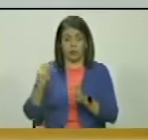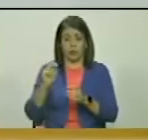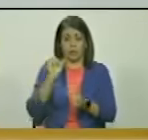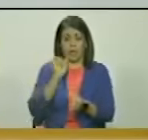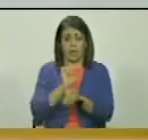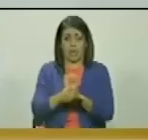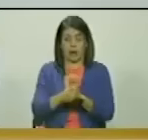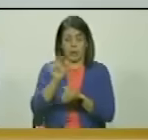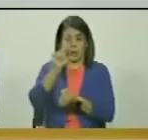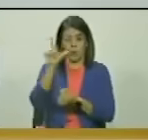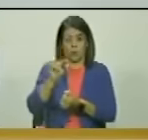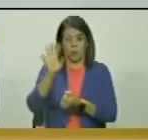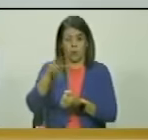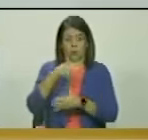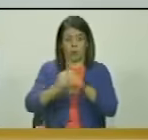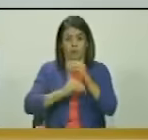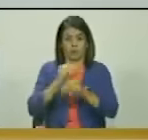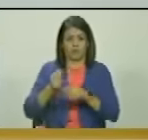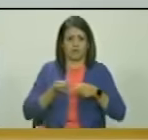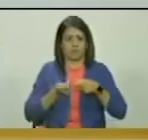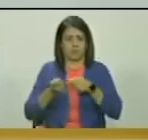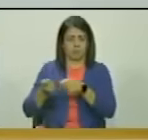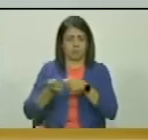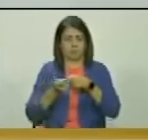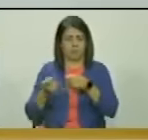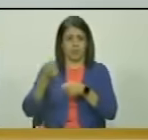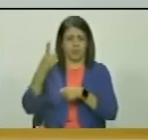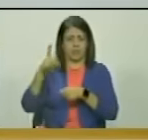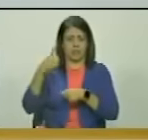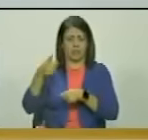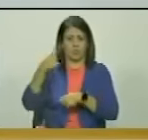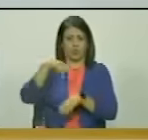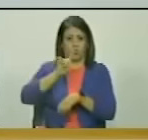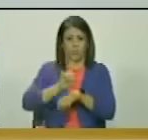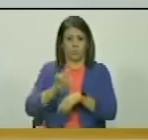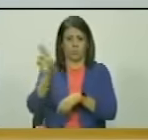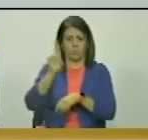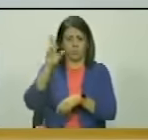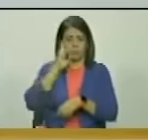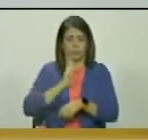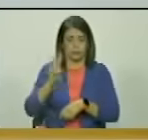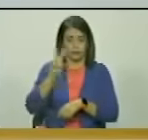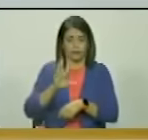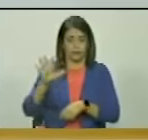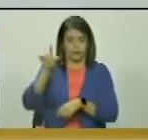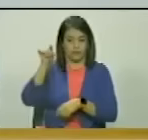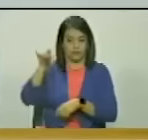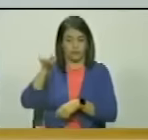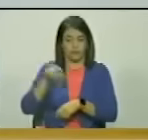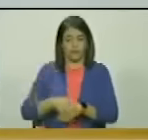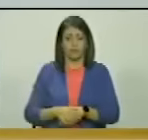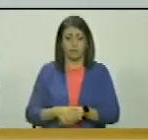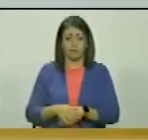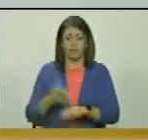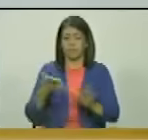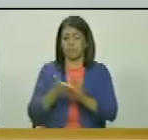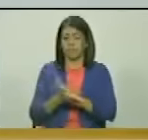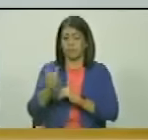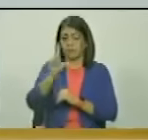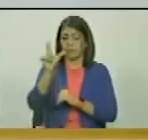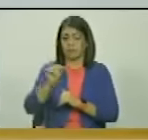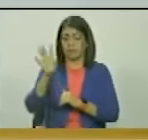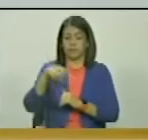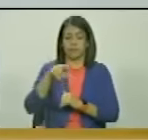esclavos de guyana para atacar los derechos legítimos de la república bolivariana de venezuela sobre su